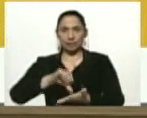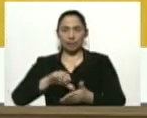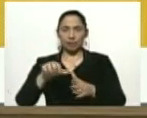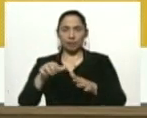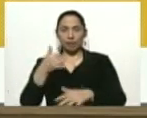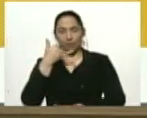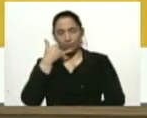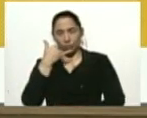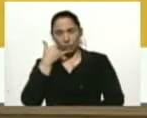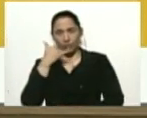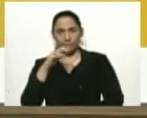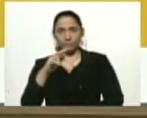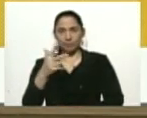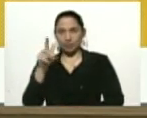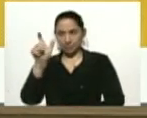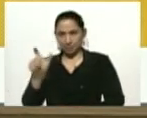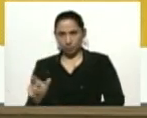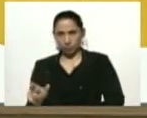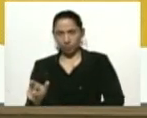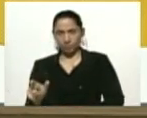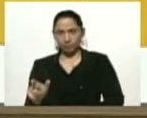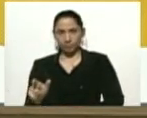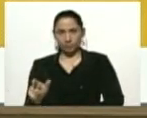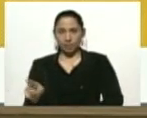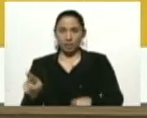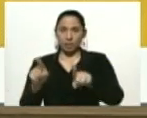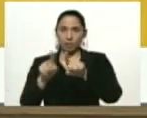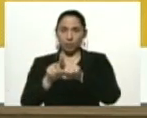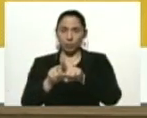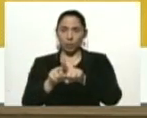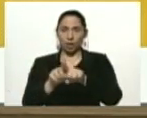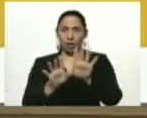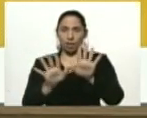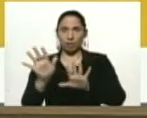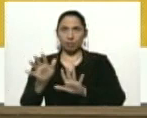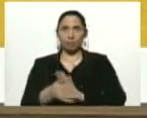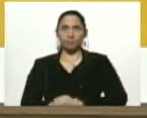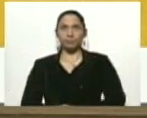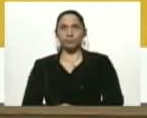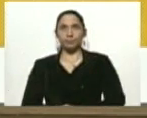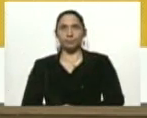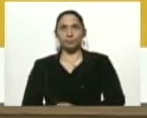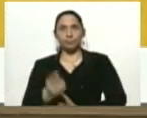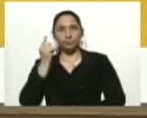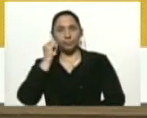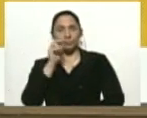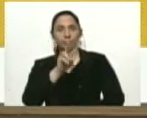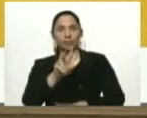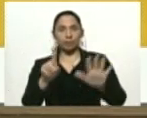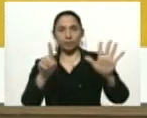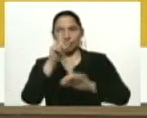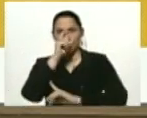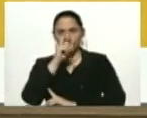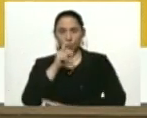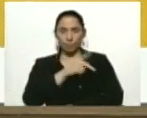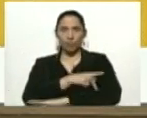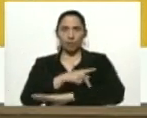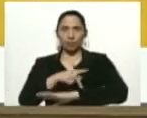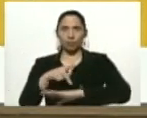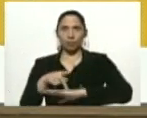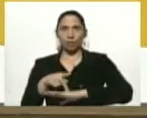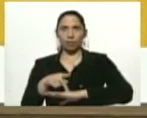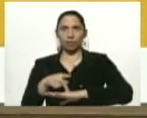El tercero de estos casos, que equivale al caso número 15, es una mujer de 26 años de la parroquia